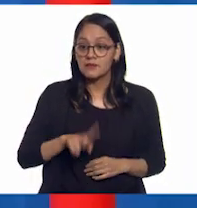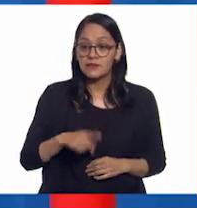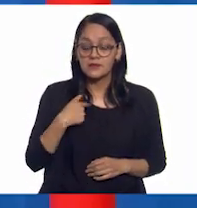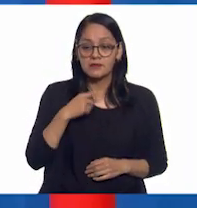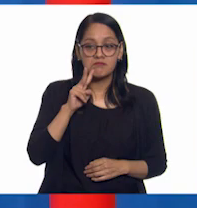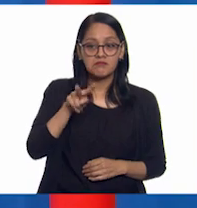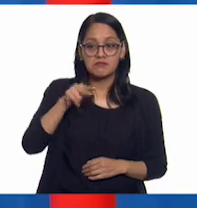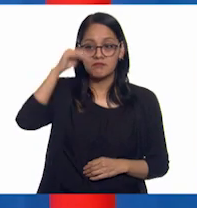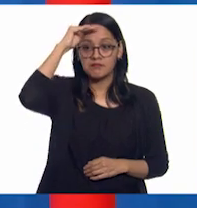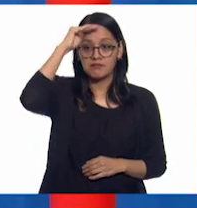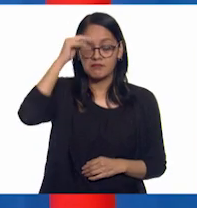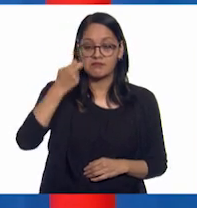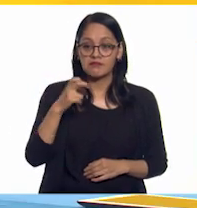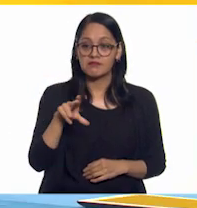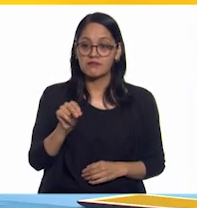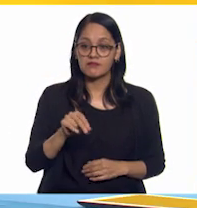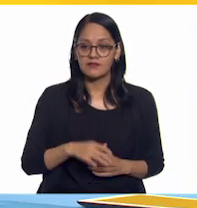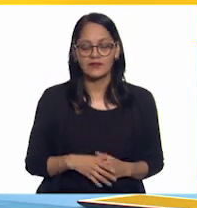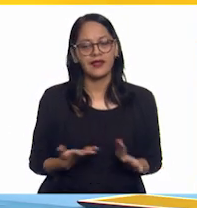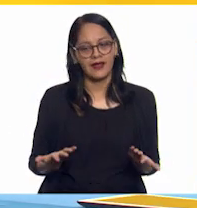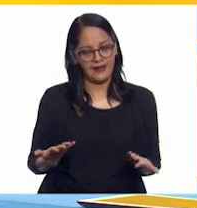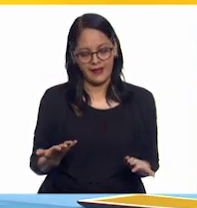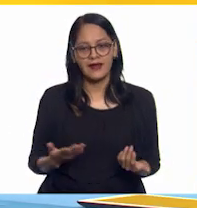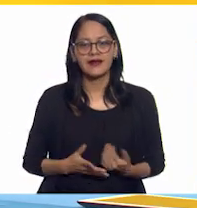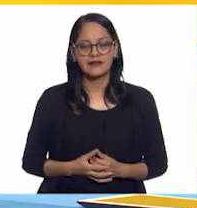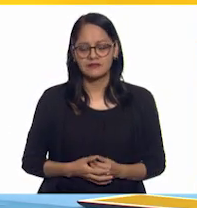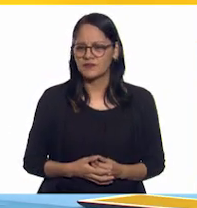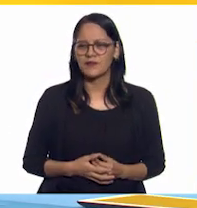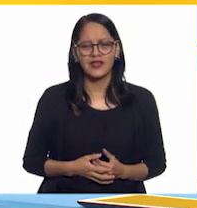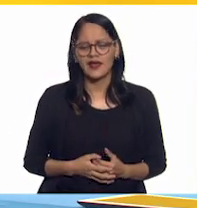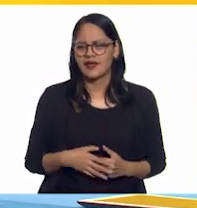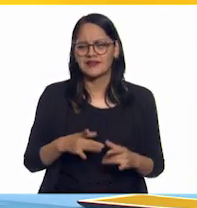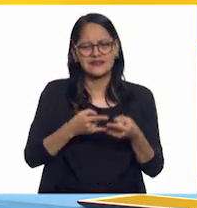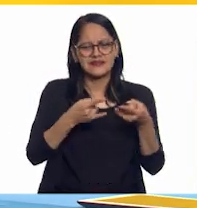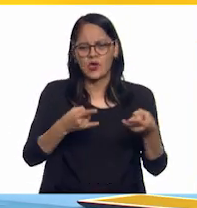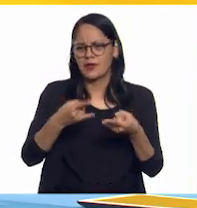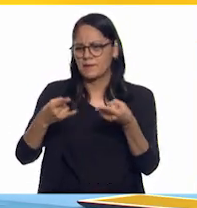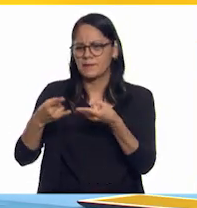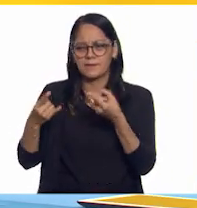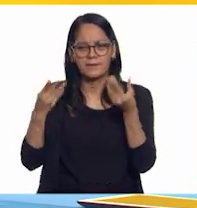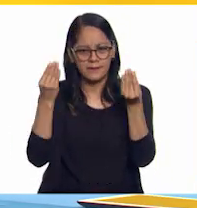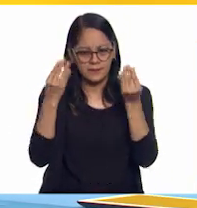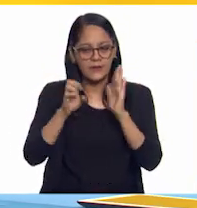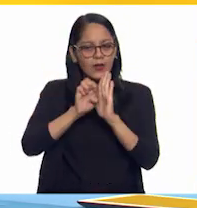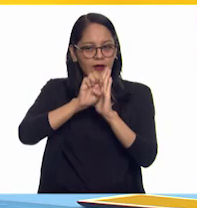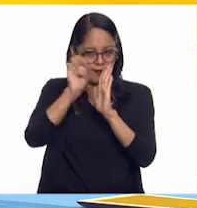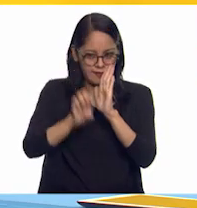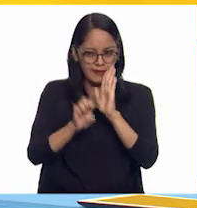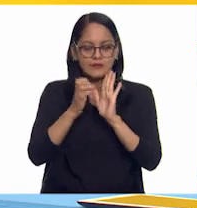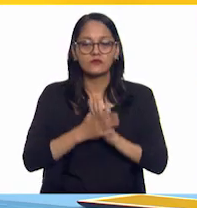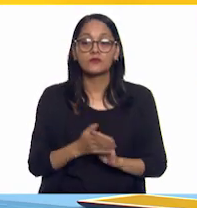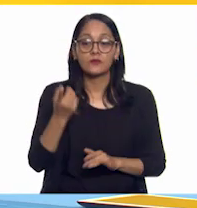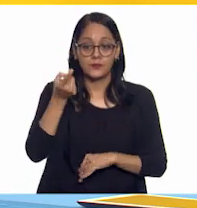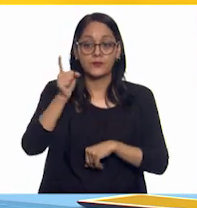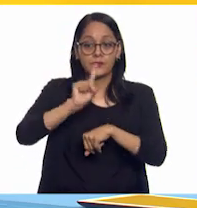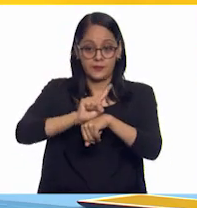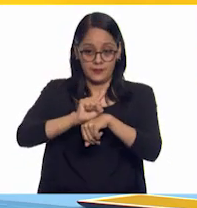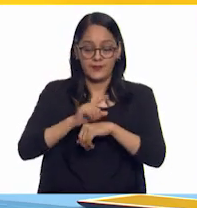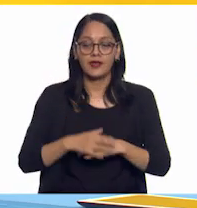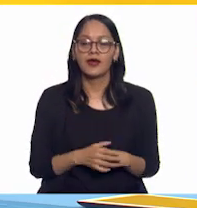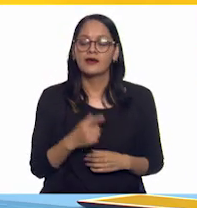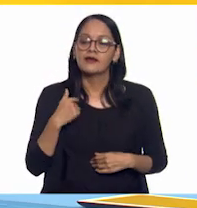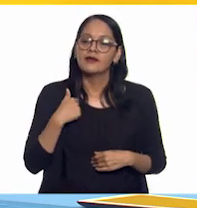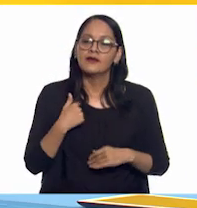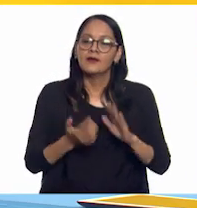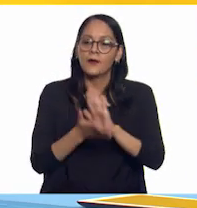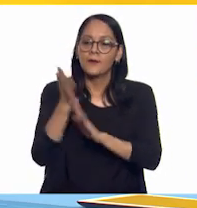detenido a pensar en eso. Obviamente hay miles de casos. Pero por poner un ejemplo, un día entramos